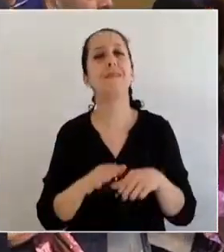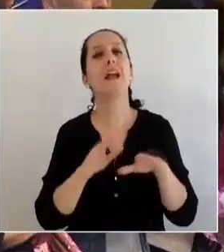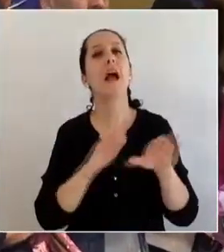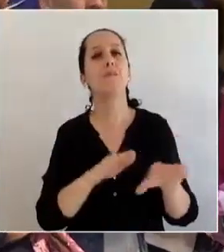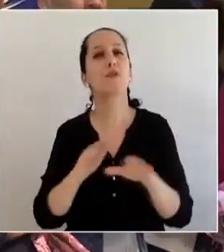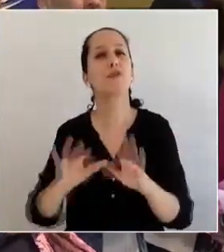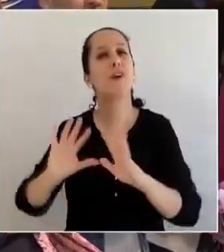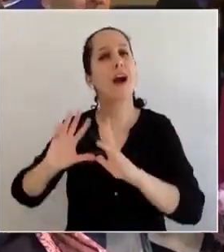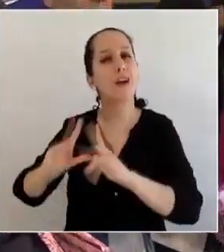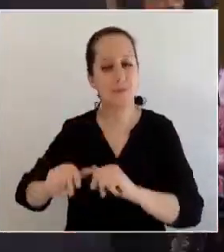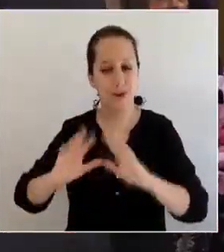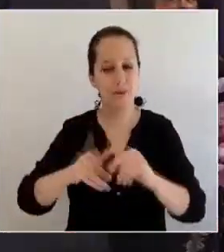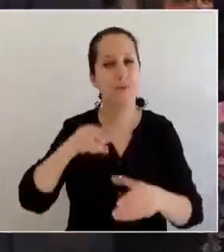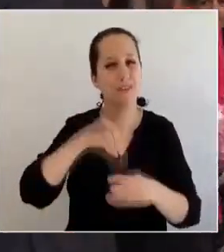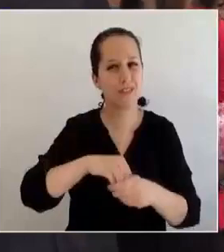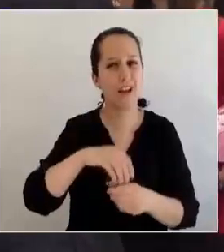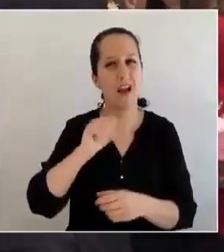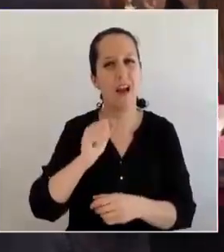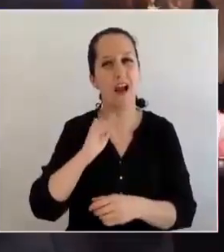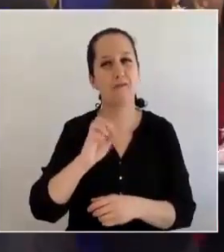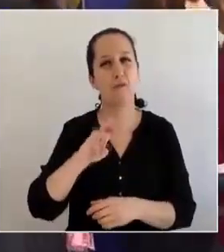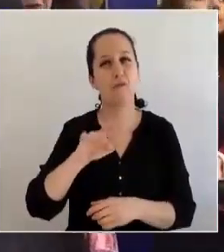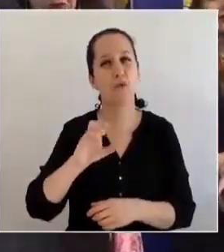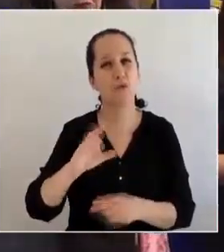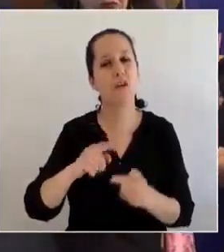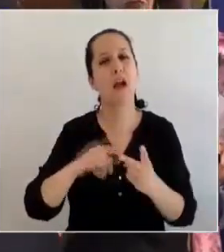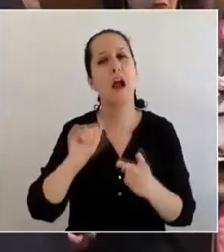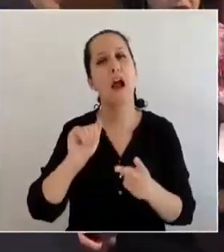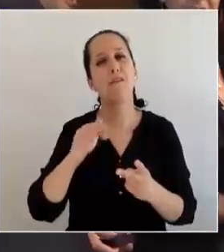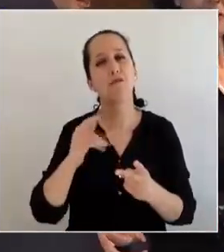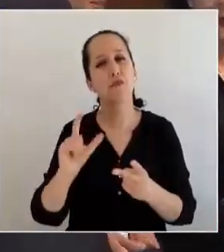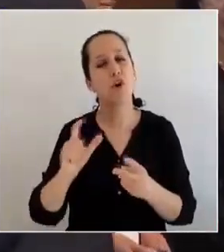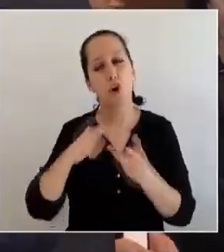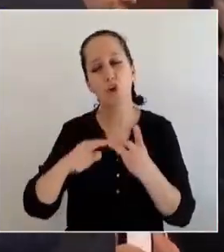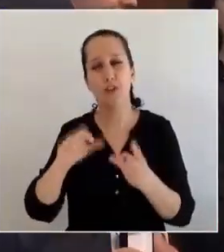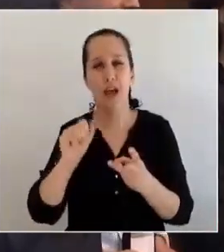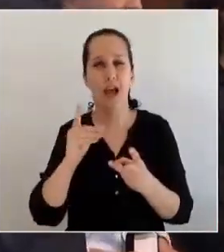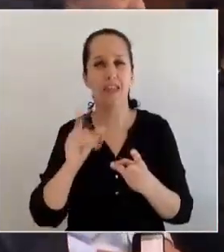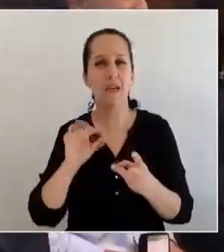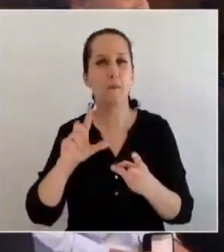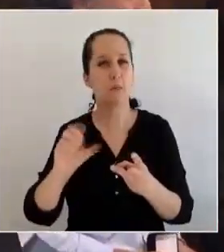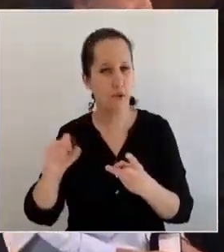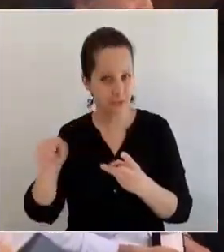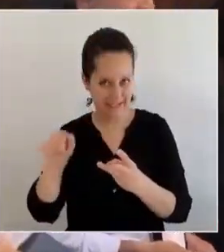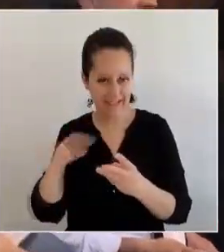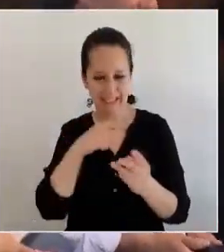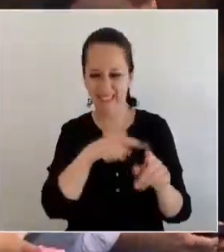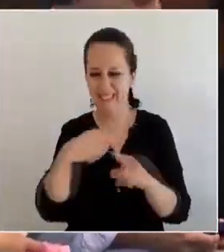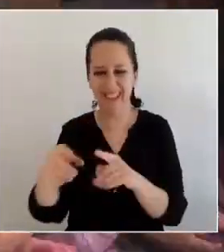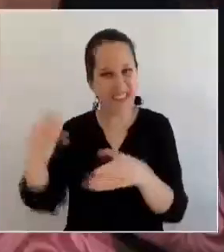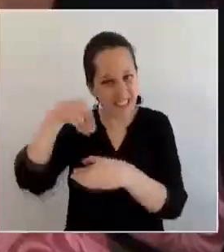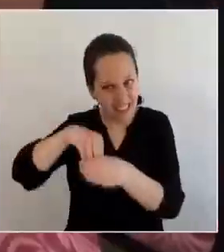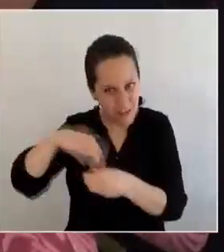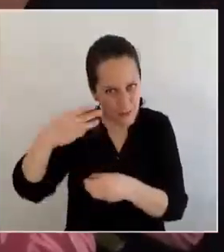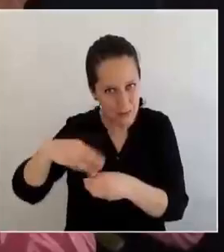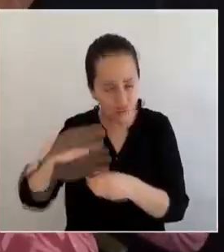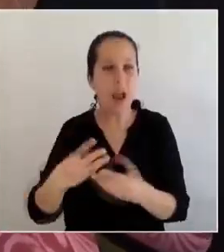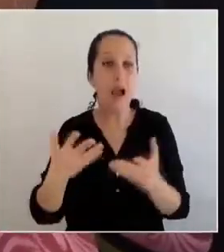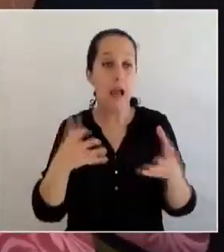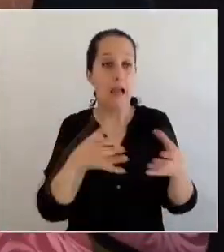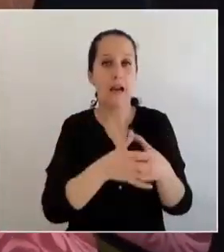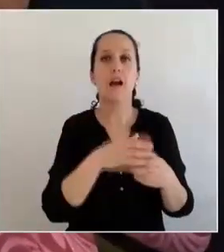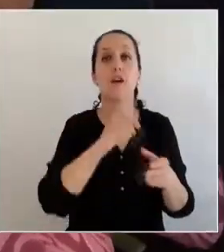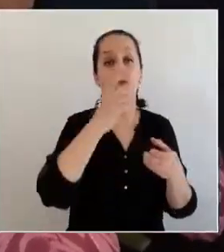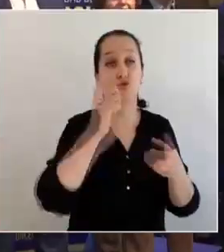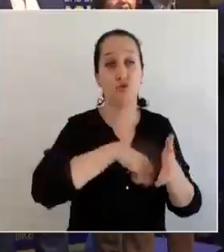de las asociaciones gremiales AFUMUNC, AFUM y ADIPROC, quienes también entregaron reconocimientos a